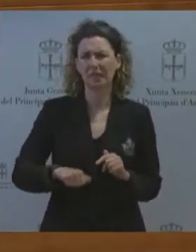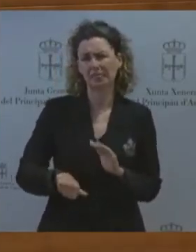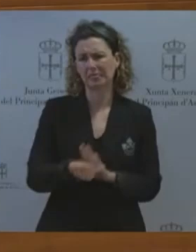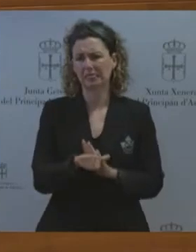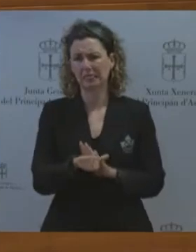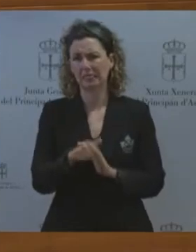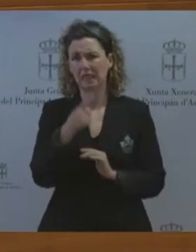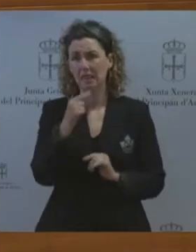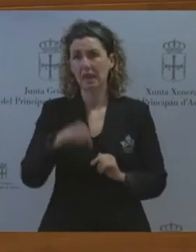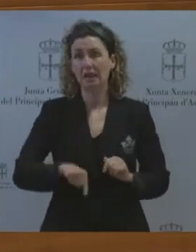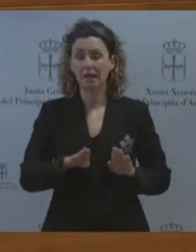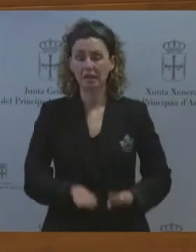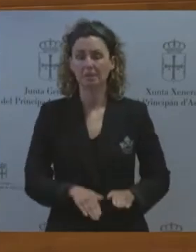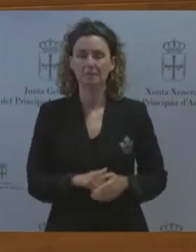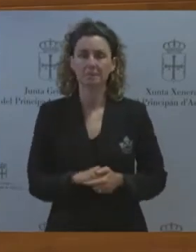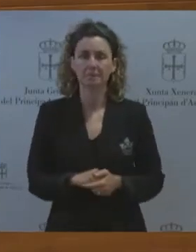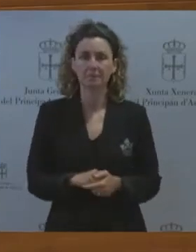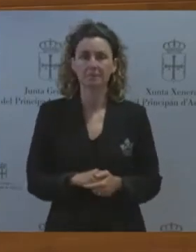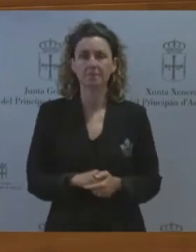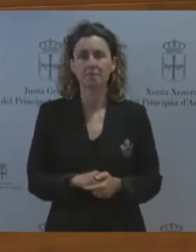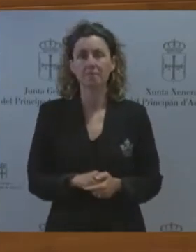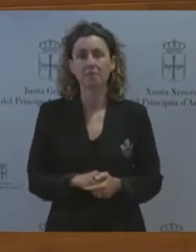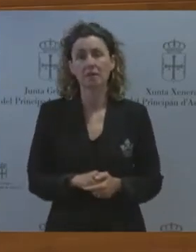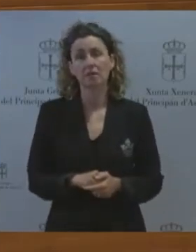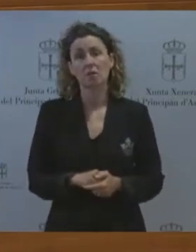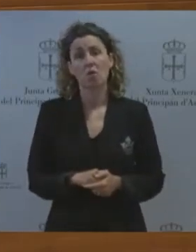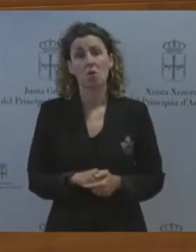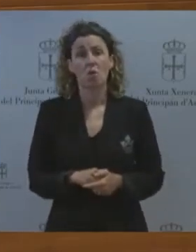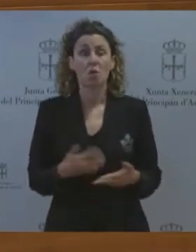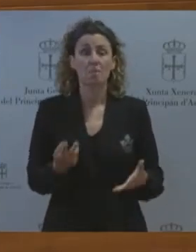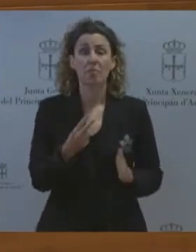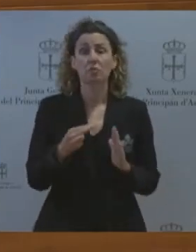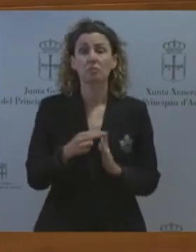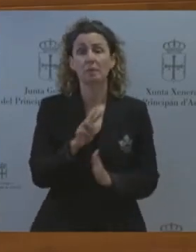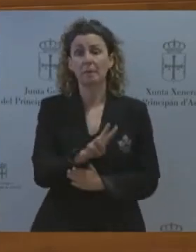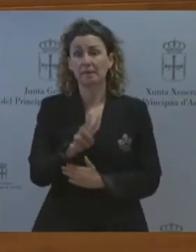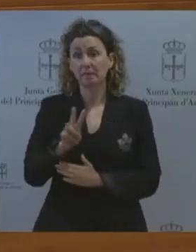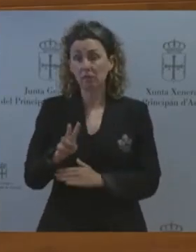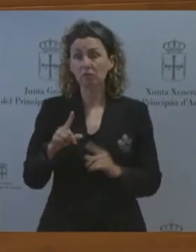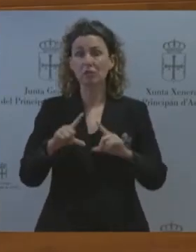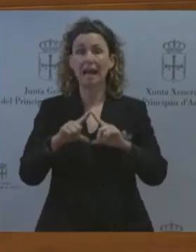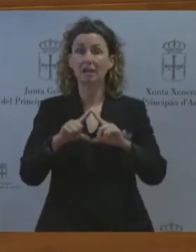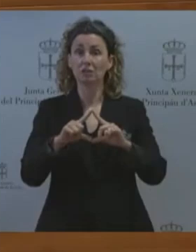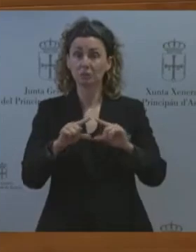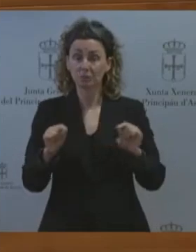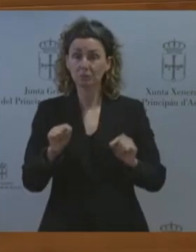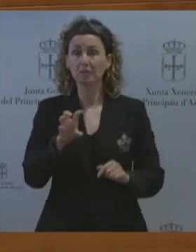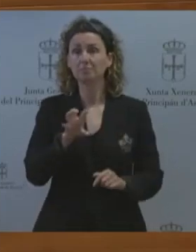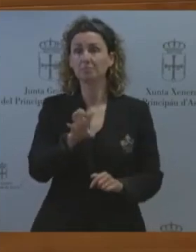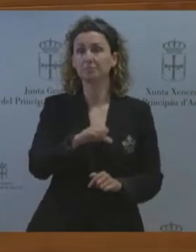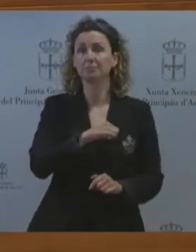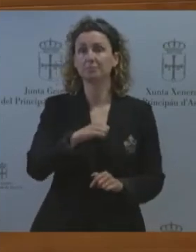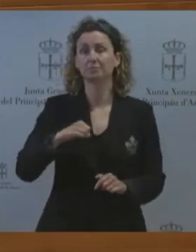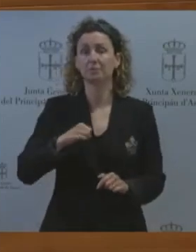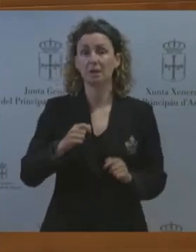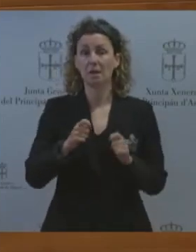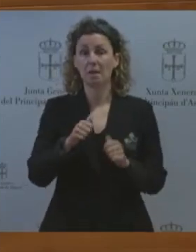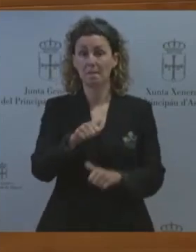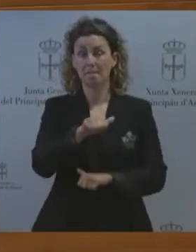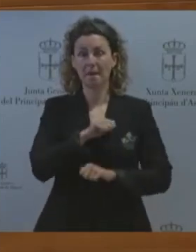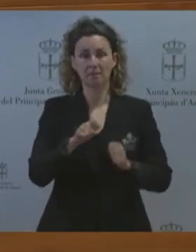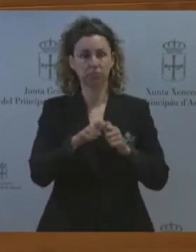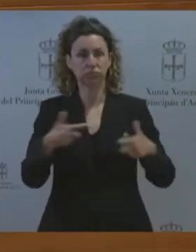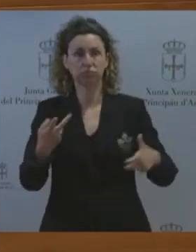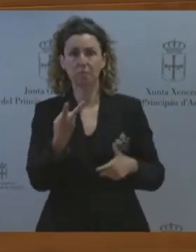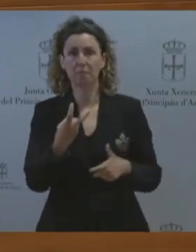y pese a ello mismamente en 2022 Asturias fue la región en la que más creció el paro 20.000 desempleados más lo que supone un incremento